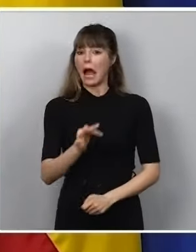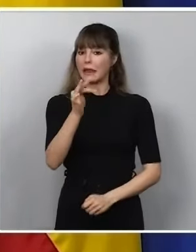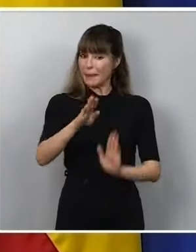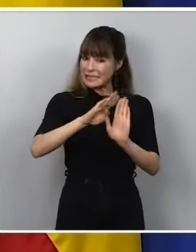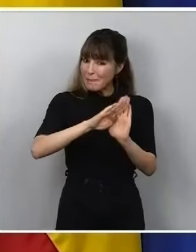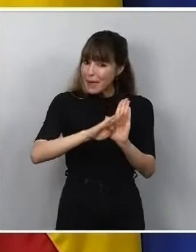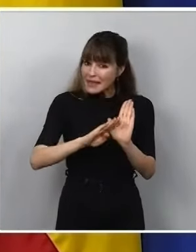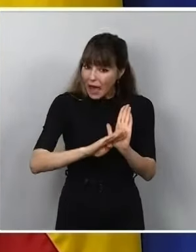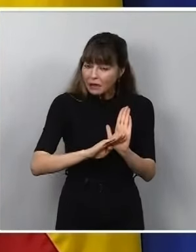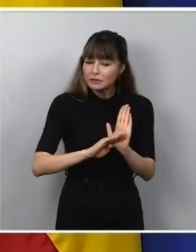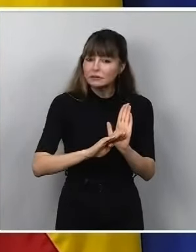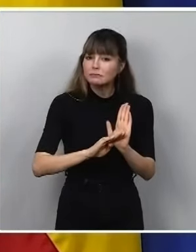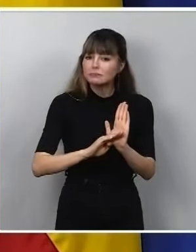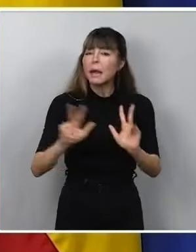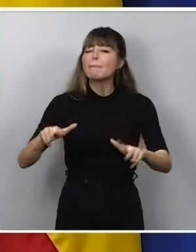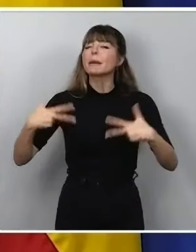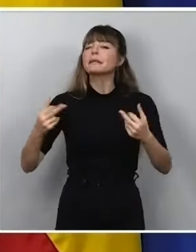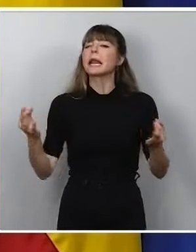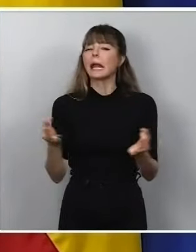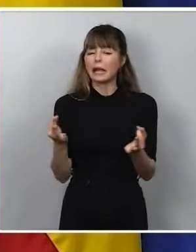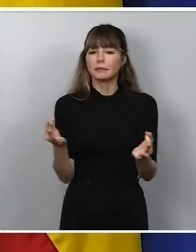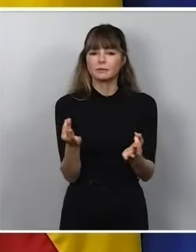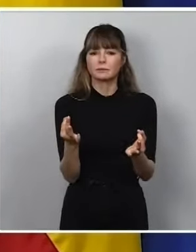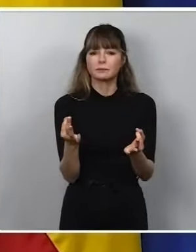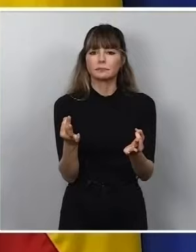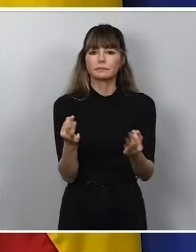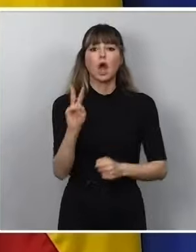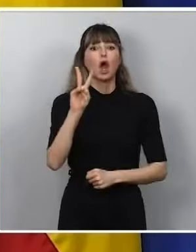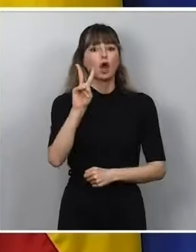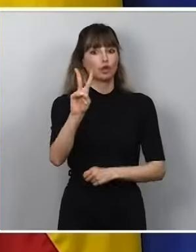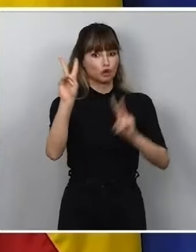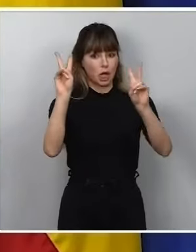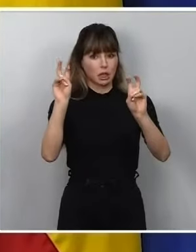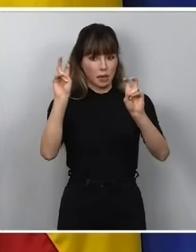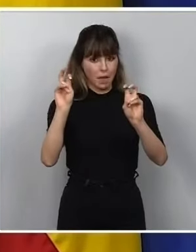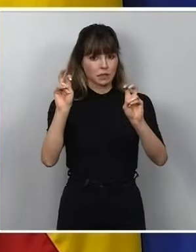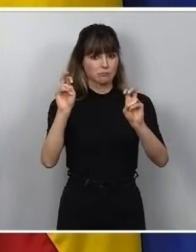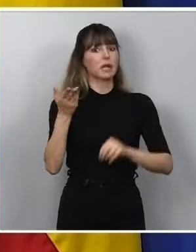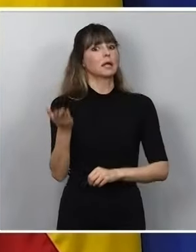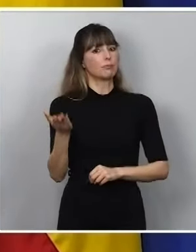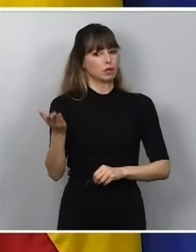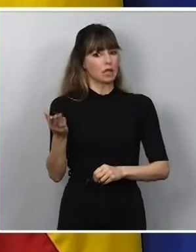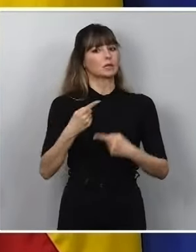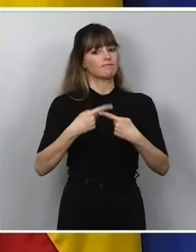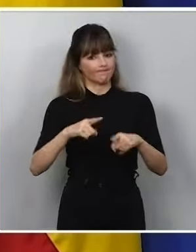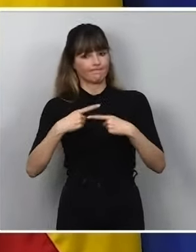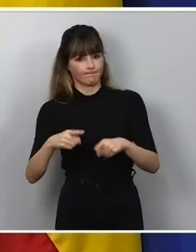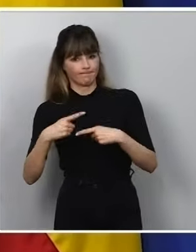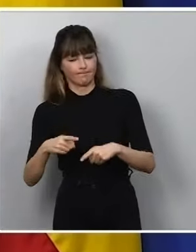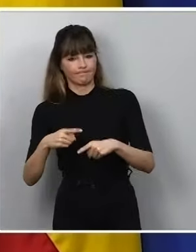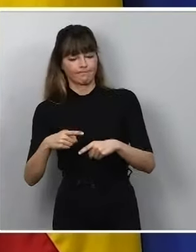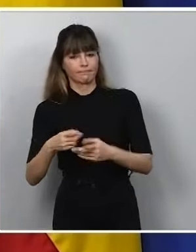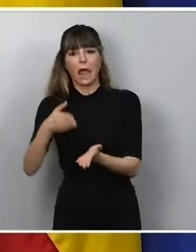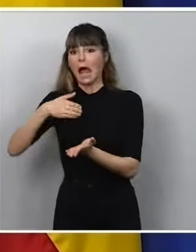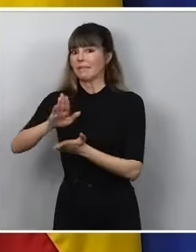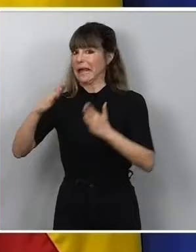nos va a propiciar o nos va a permitir abordar dos cuestiones dispares, pero que afectan de manera muy específica